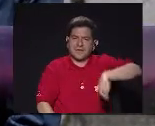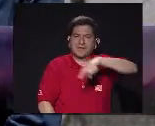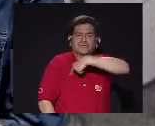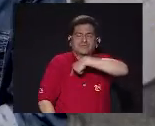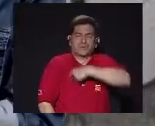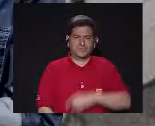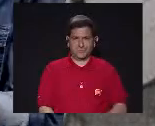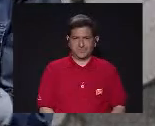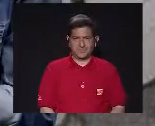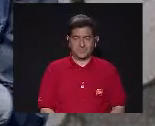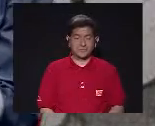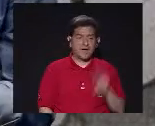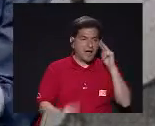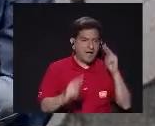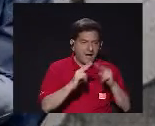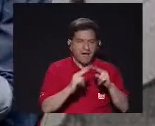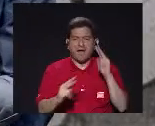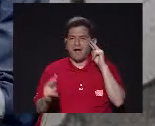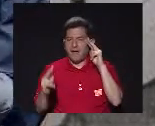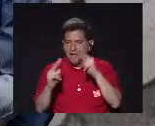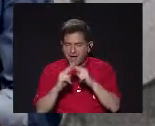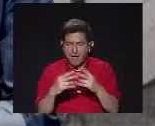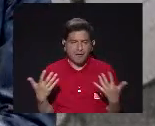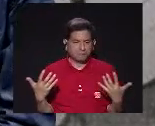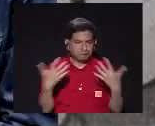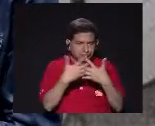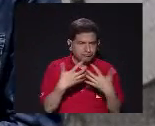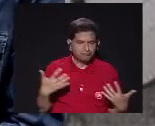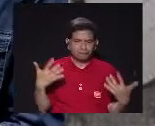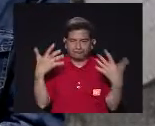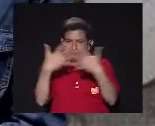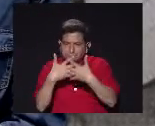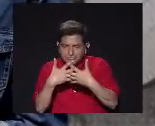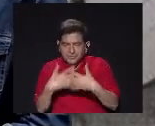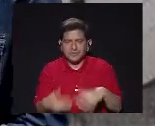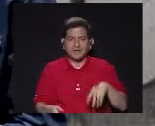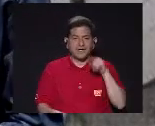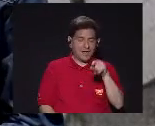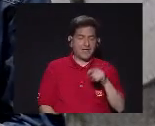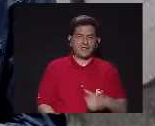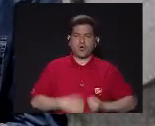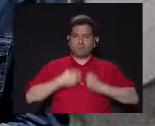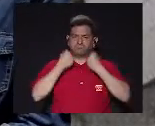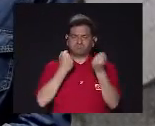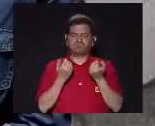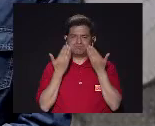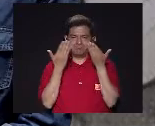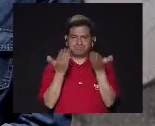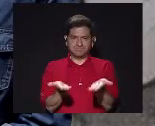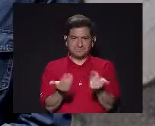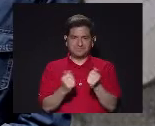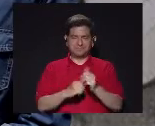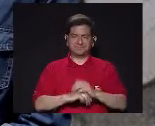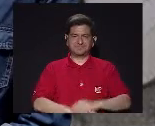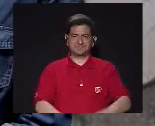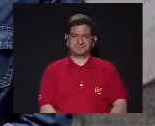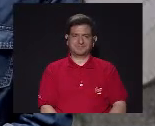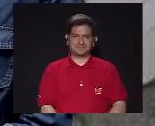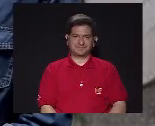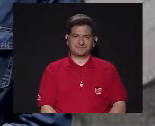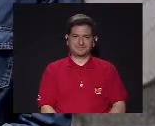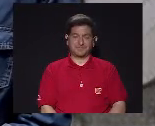¿No? Estar conociéndonos Y estar mezclándonos Entre nosotros Me parece que eso Es lo único Que hace fortalecer ¿Verdad?